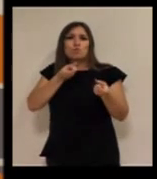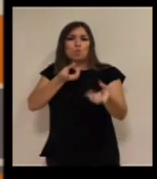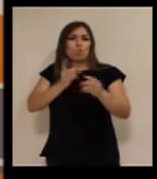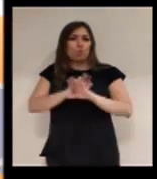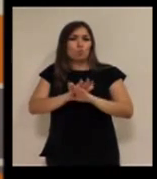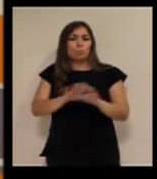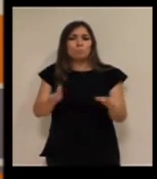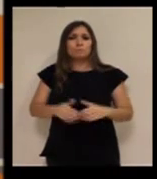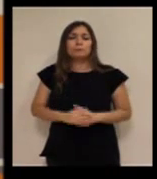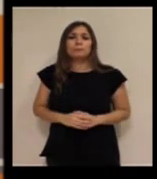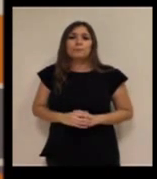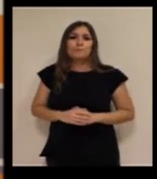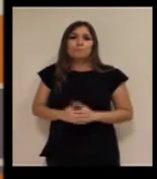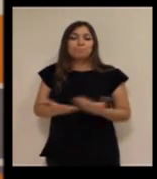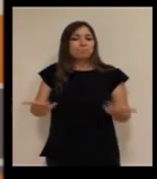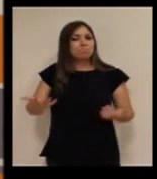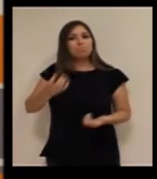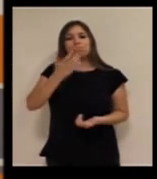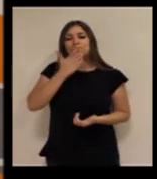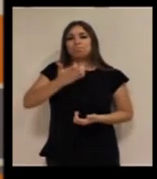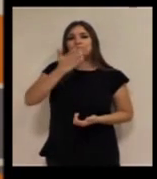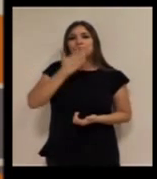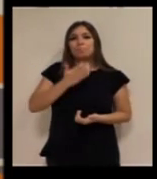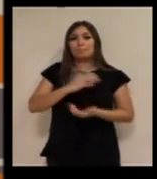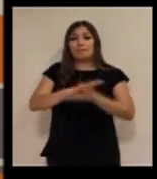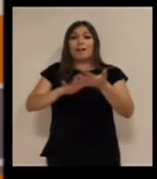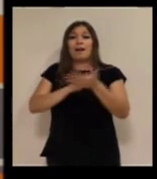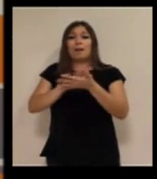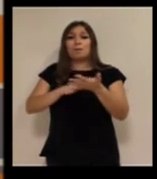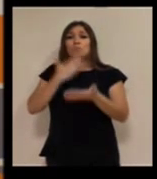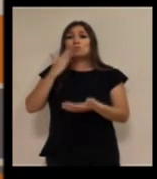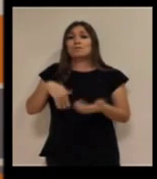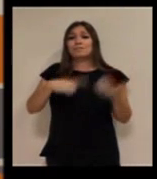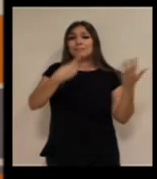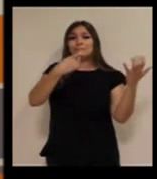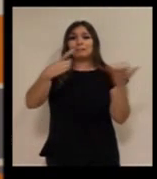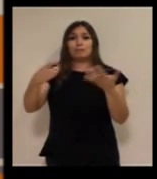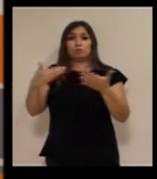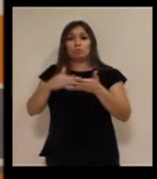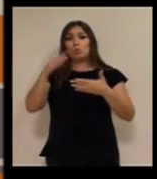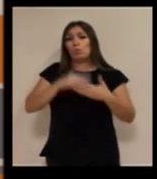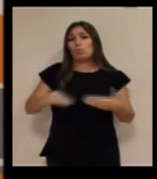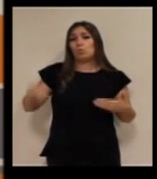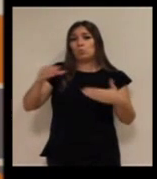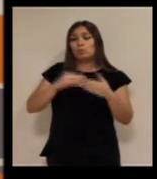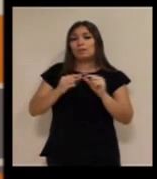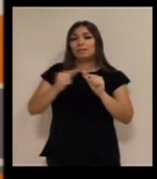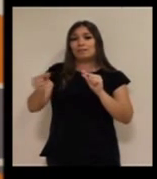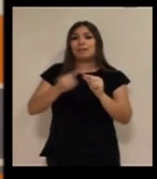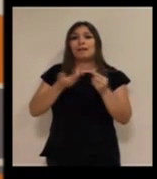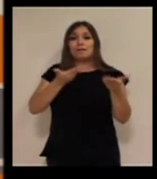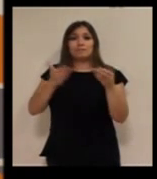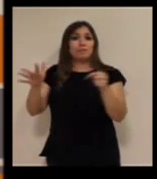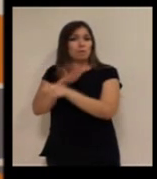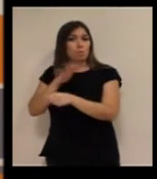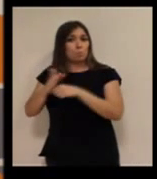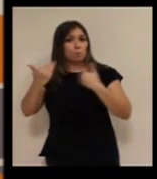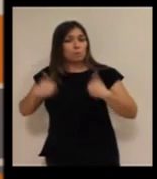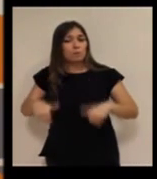como son el hecho de que se habla en torno de unos 600.000 usuarios de teleasistencia.